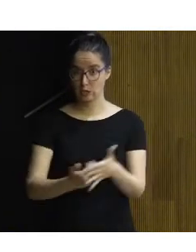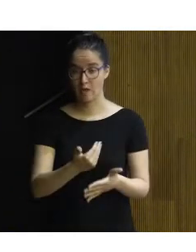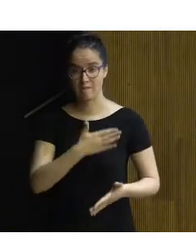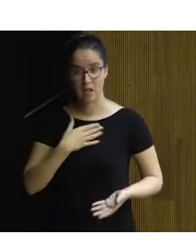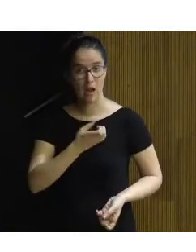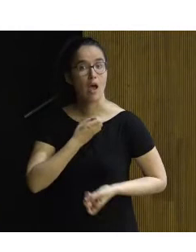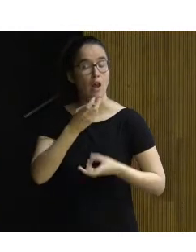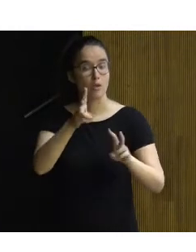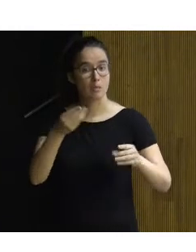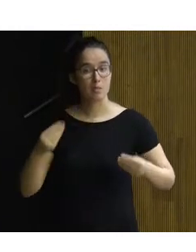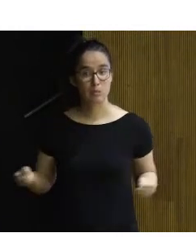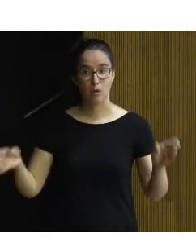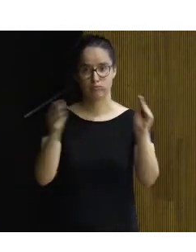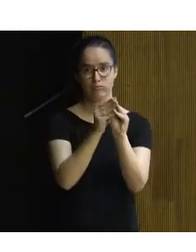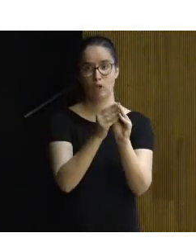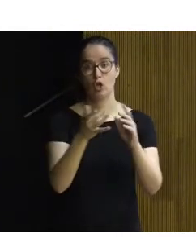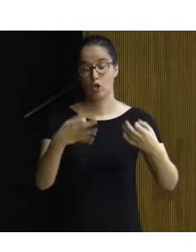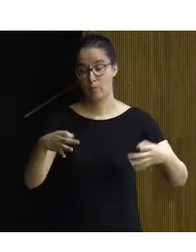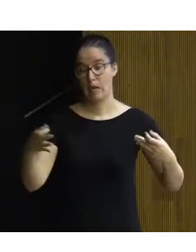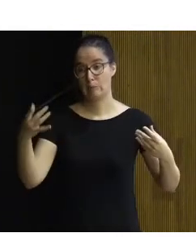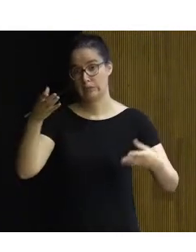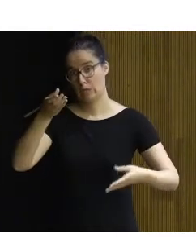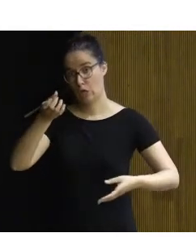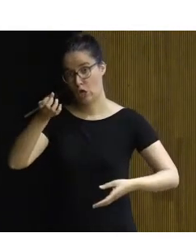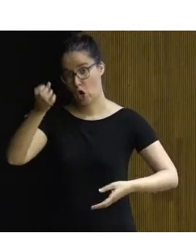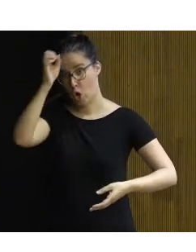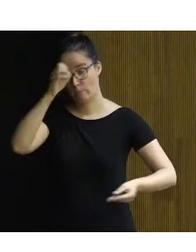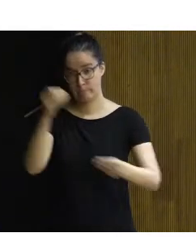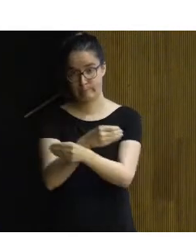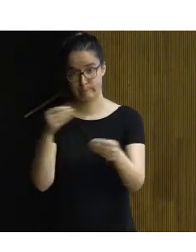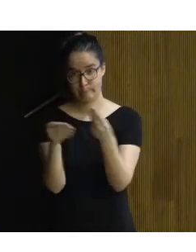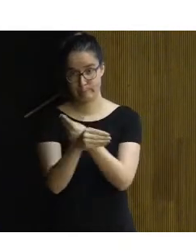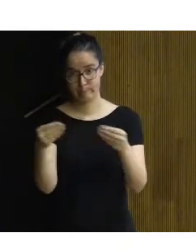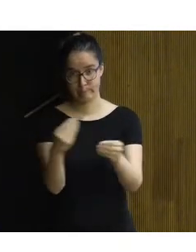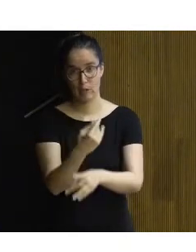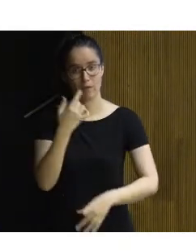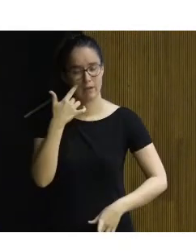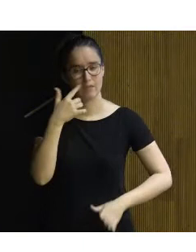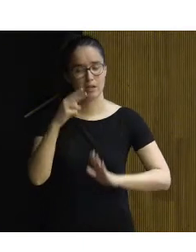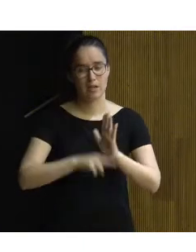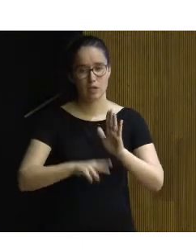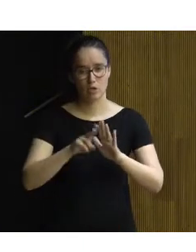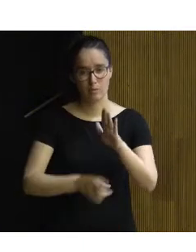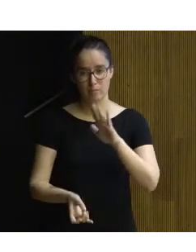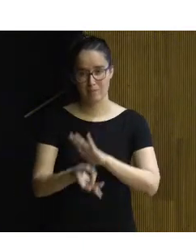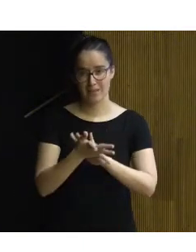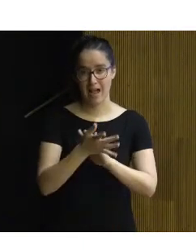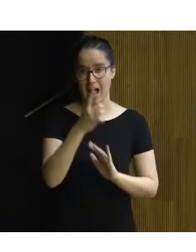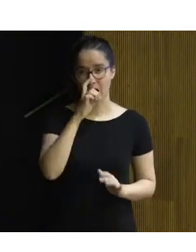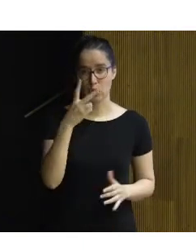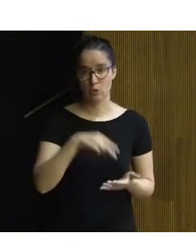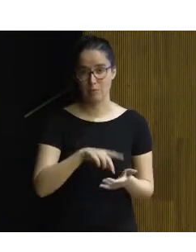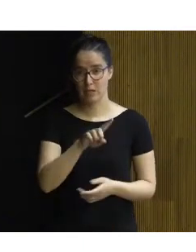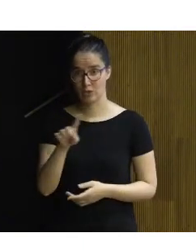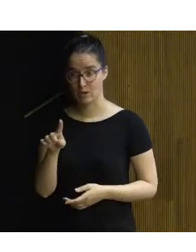decir sobre ese asunto, que normalmente tienen pareceres distintos. Fíjense, esta norma la empezamos, creamos el órgano técnico en 2011 y la norma la hemos